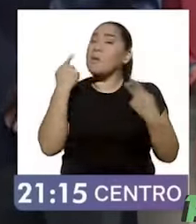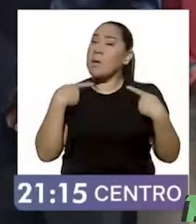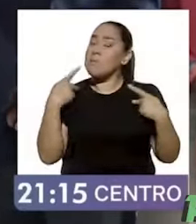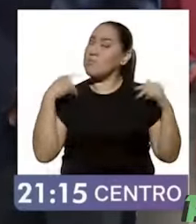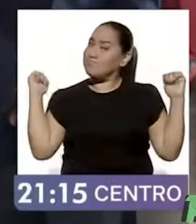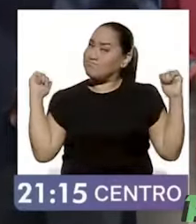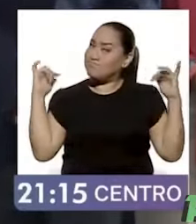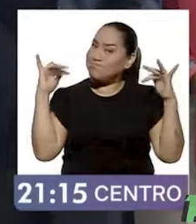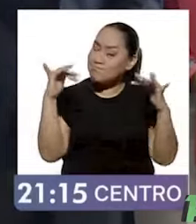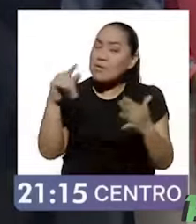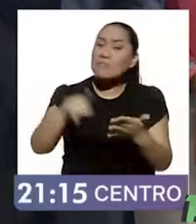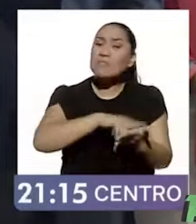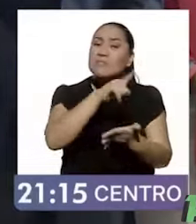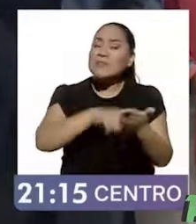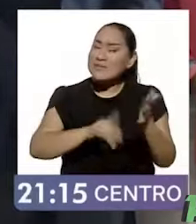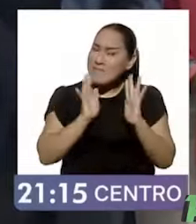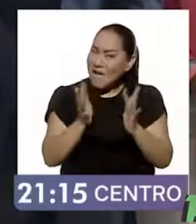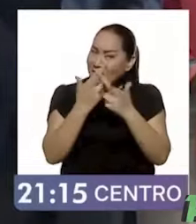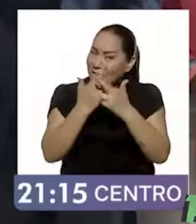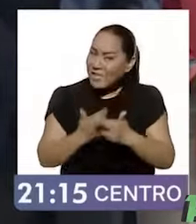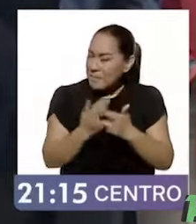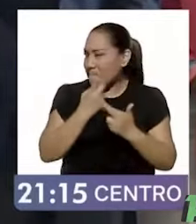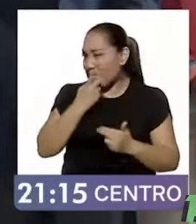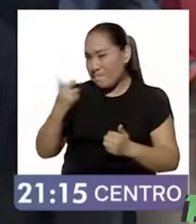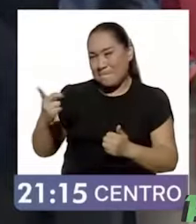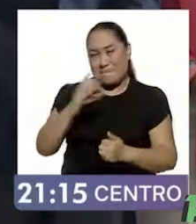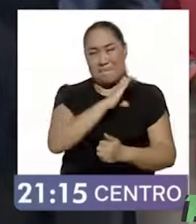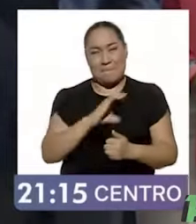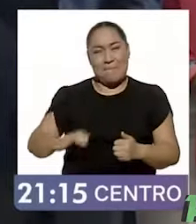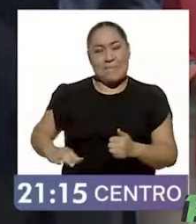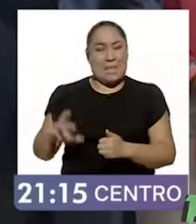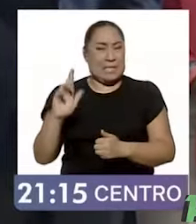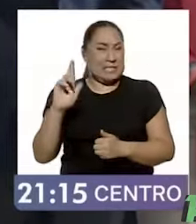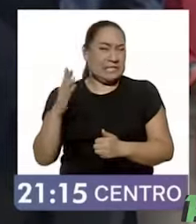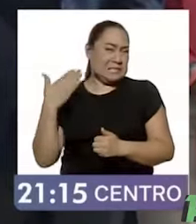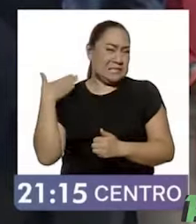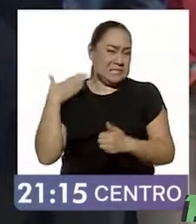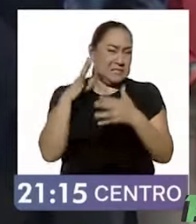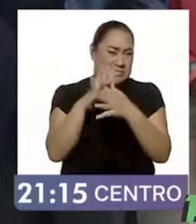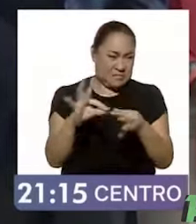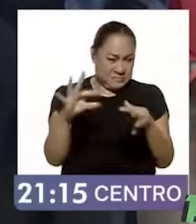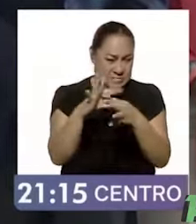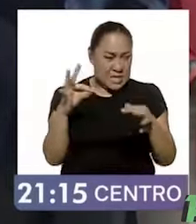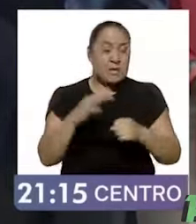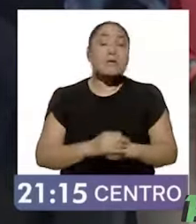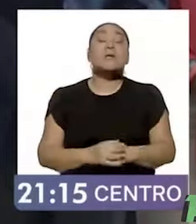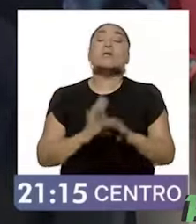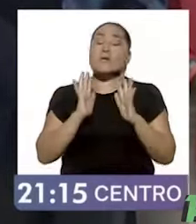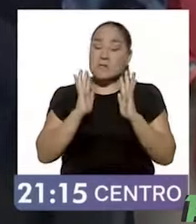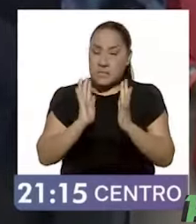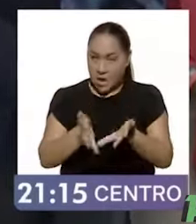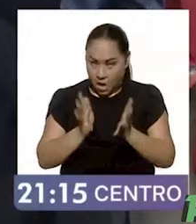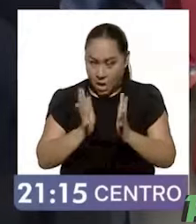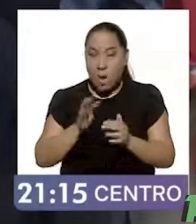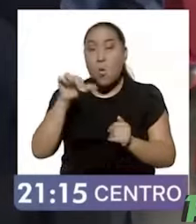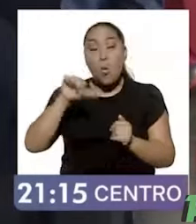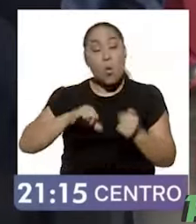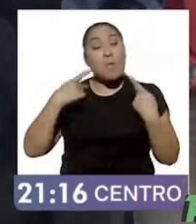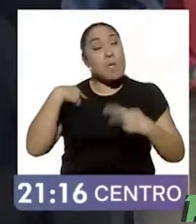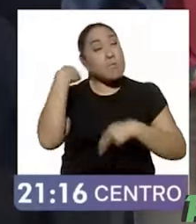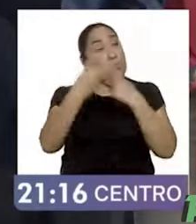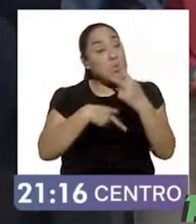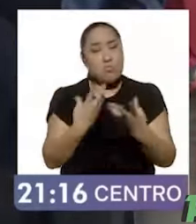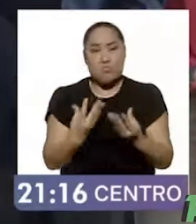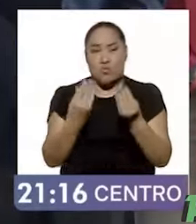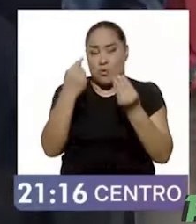que, como lo dijo nuestra candidata Xochitl Galvez hace unos minutos, cedió el día de hoy. Y por eso yo